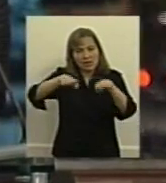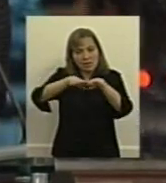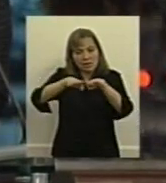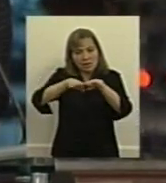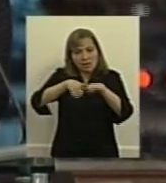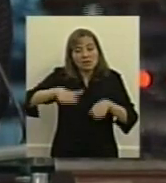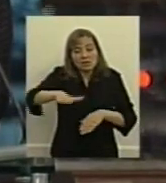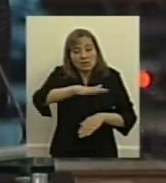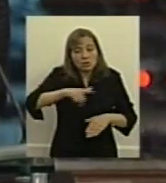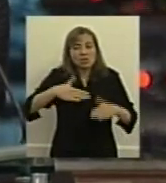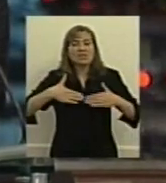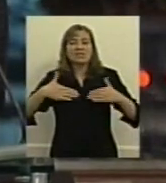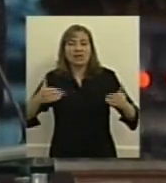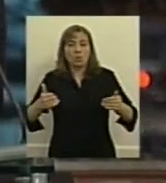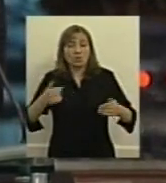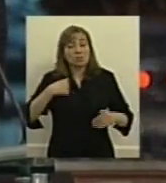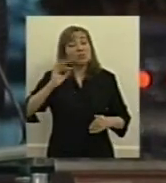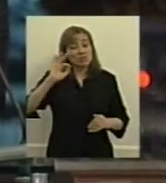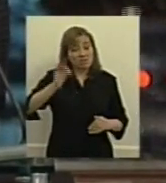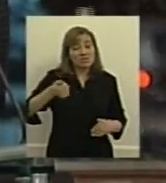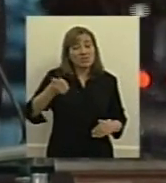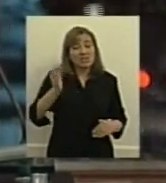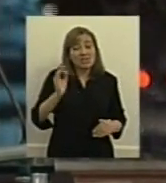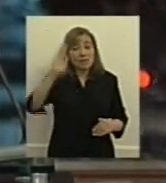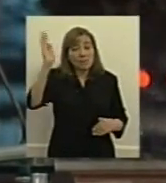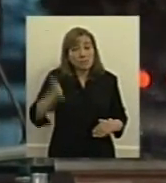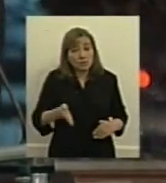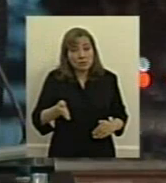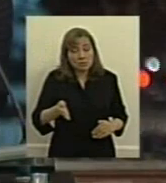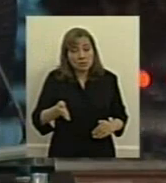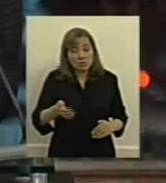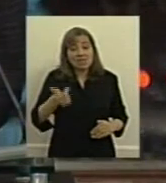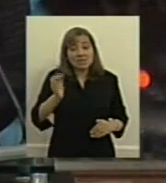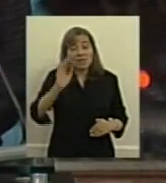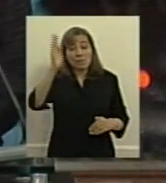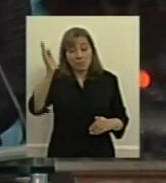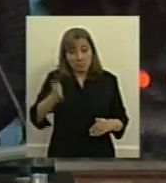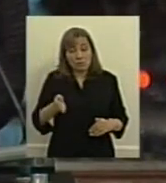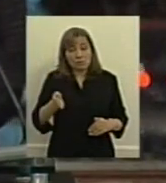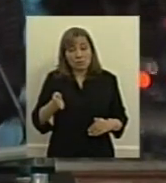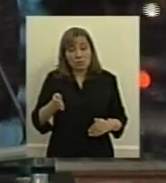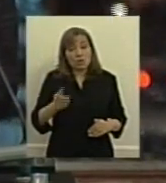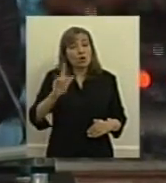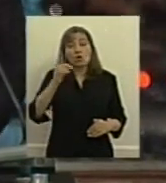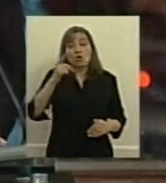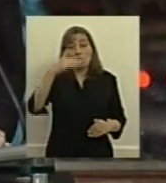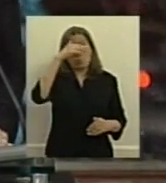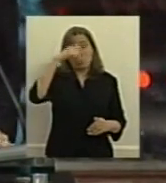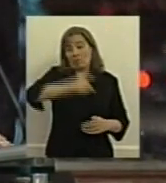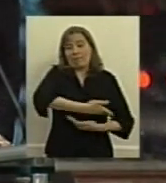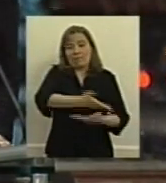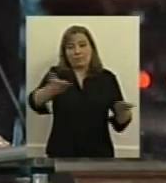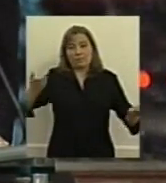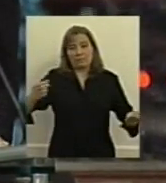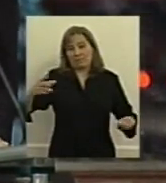salud teniendo en cuenta que hay un 60% precisamente que está en el sector no público y creo